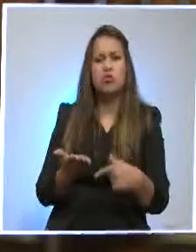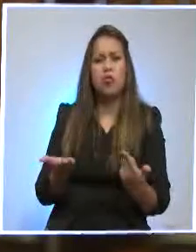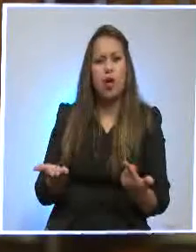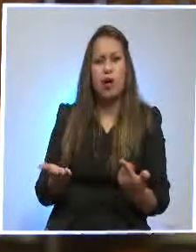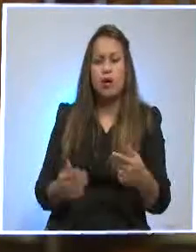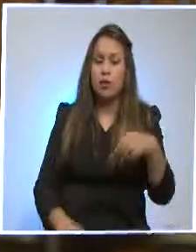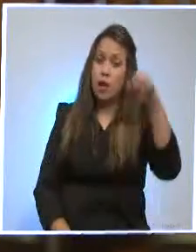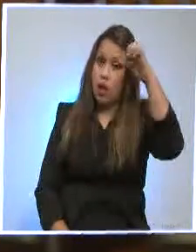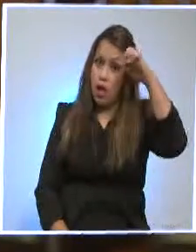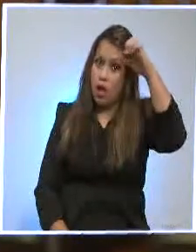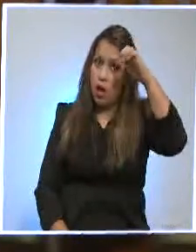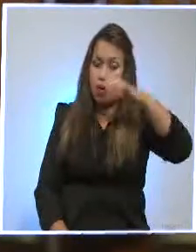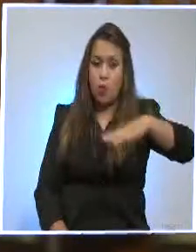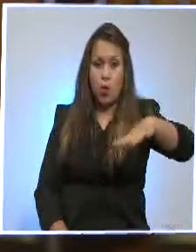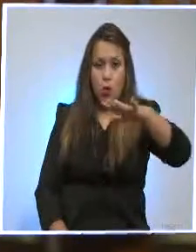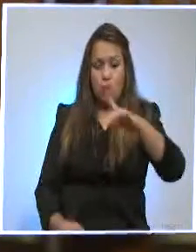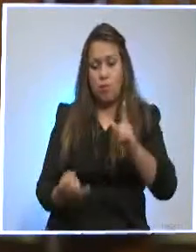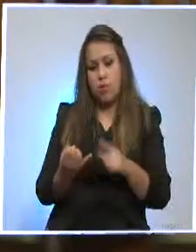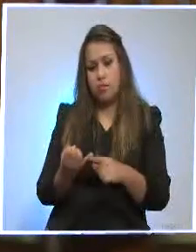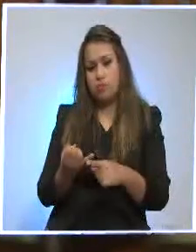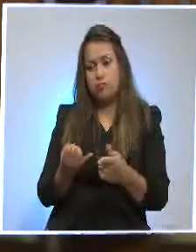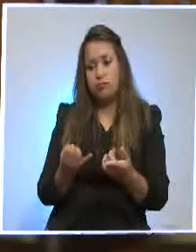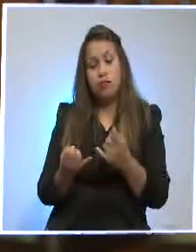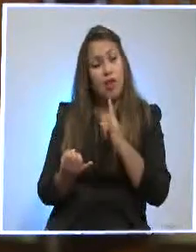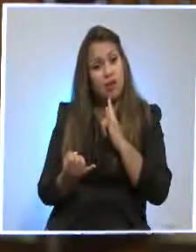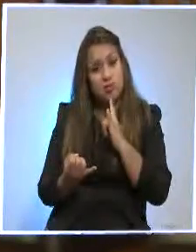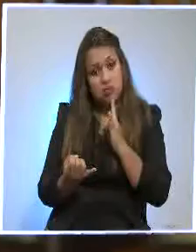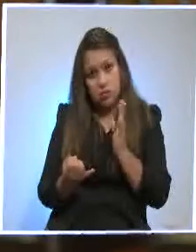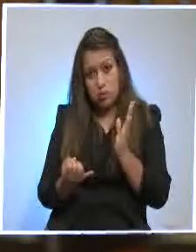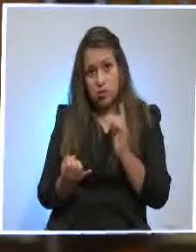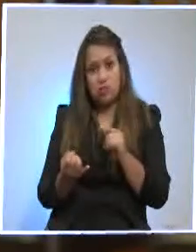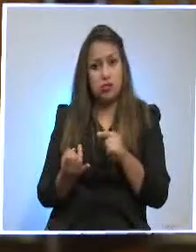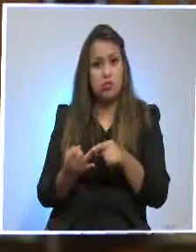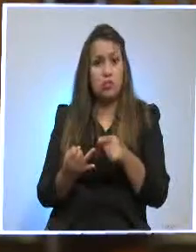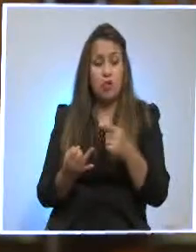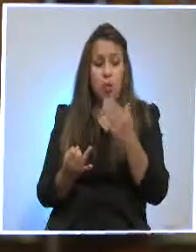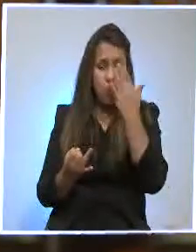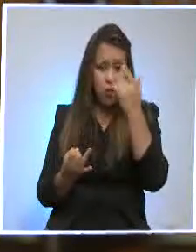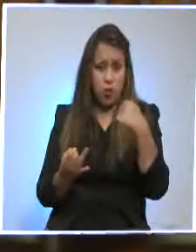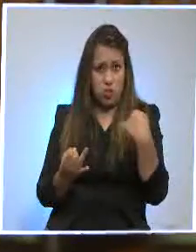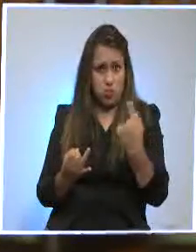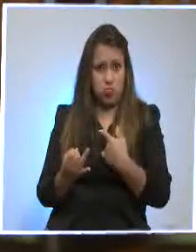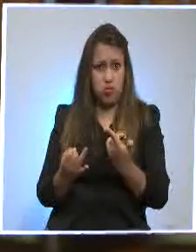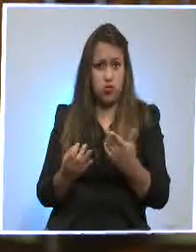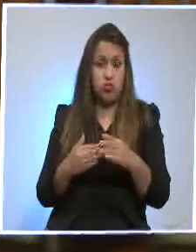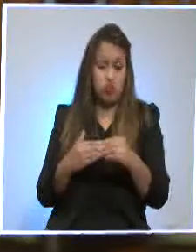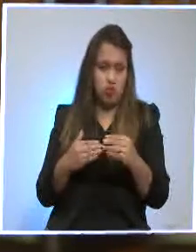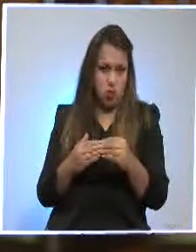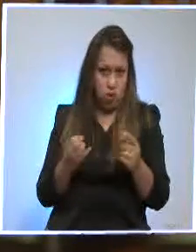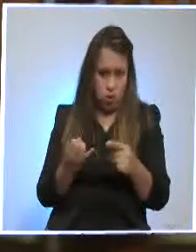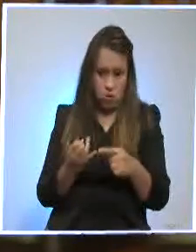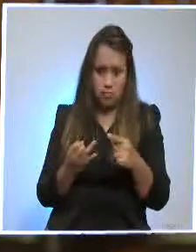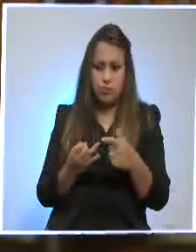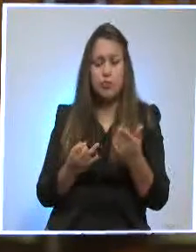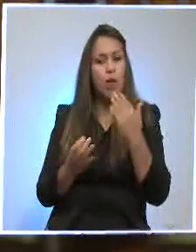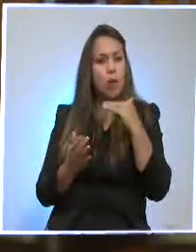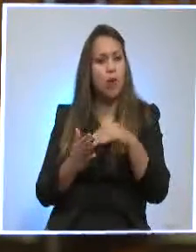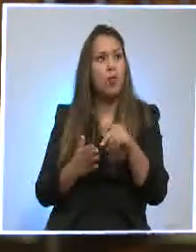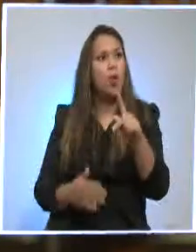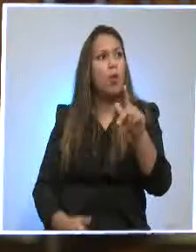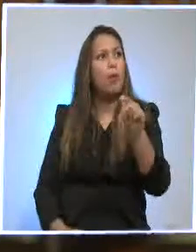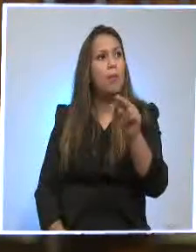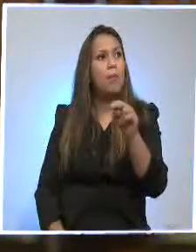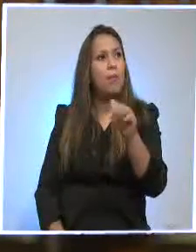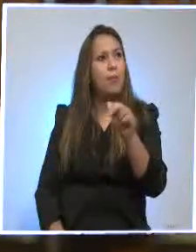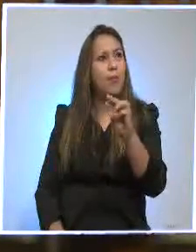si ya está en marcha, claro. Claro, por supuesto. Estados Unidos, porque incluso nosotros manejamos el dólar, ¿no? Y mire usted que Panamá, por ejemplo, tiene 100 años